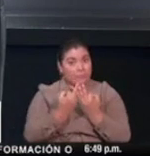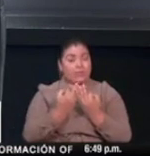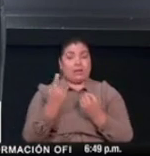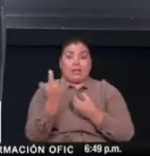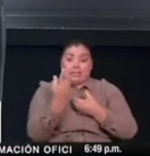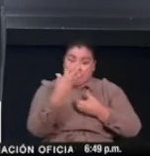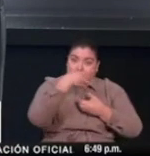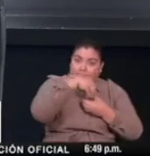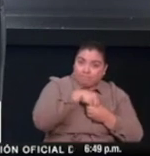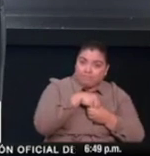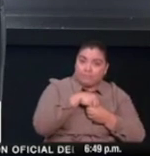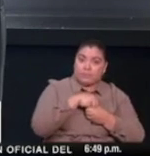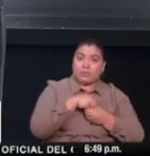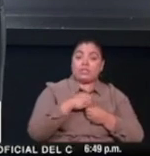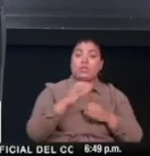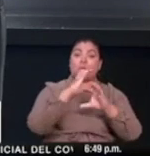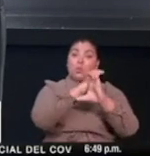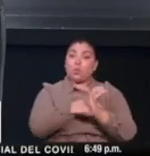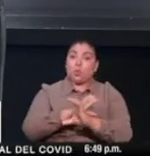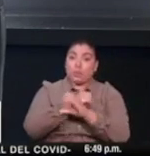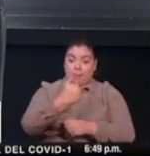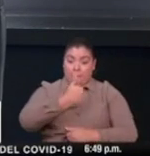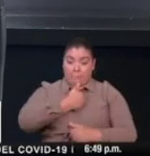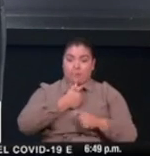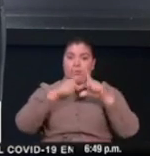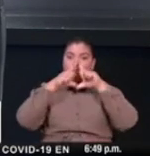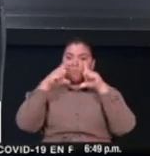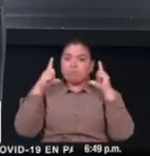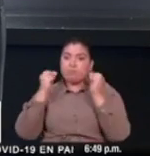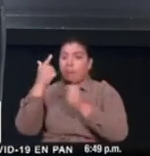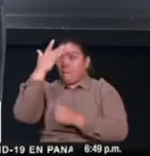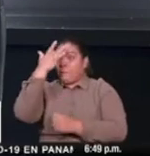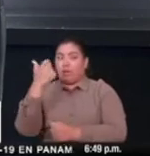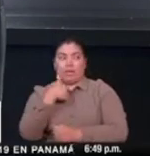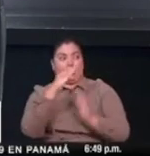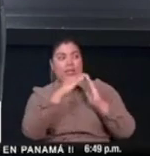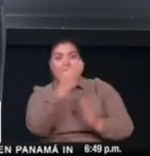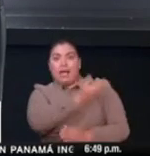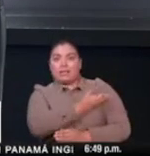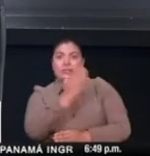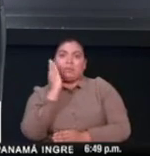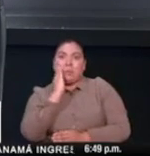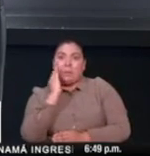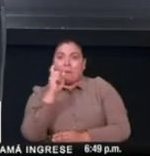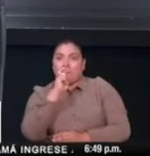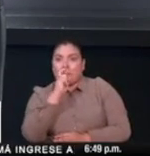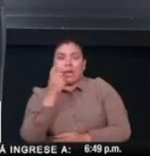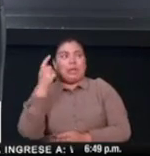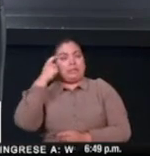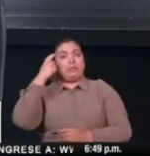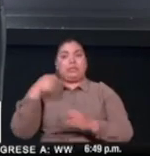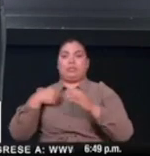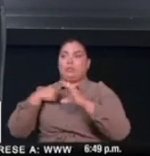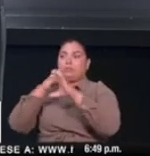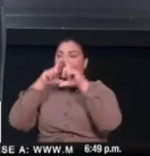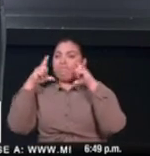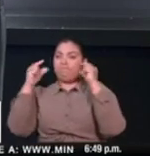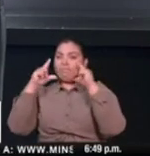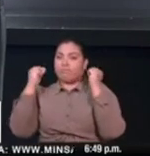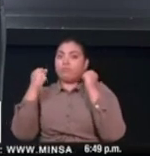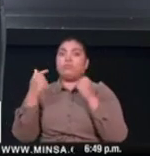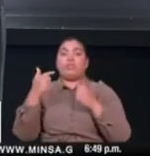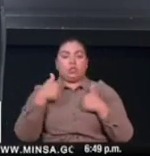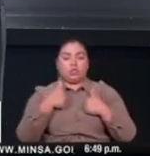familiares, manteniendo el autocuidado y, por supuesto, el mutuo cuidado, preocupándome por las personas que están a mí alrededor